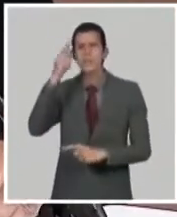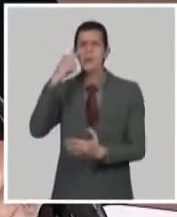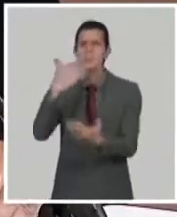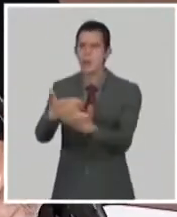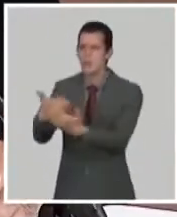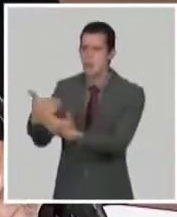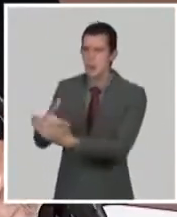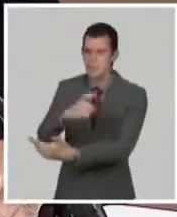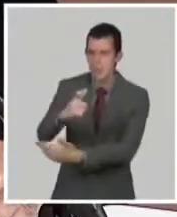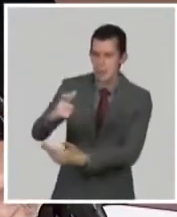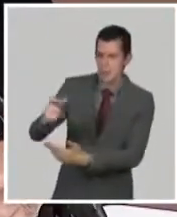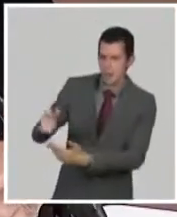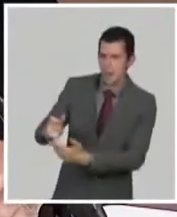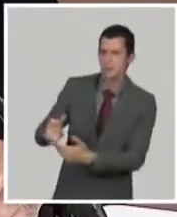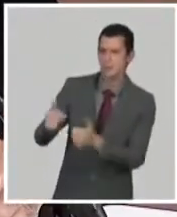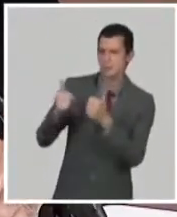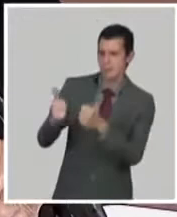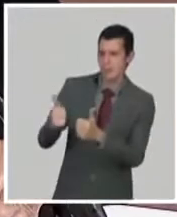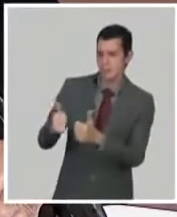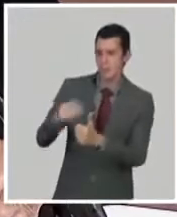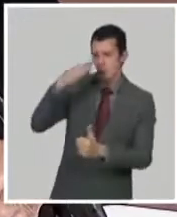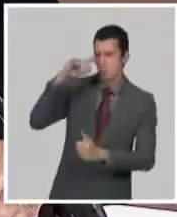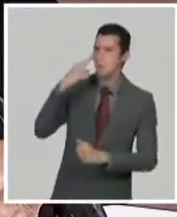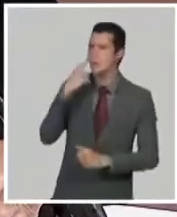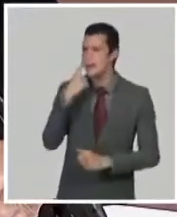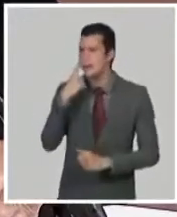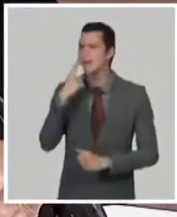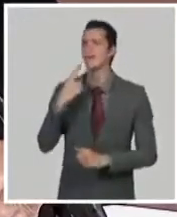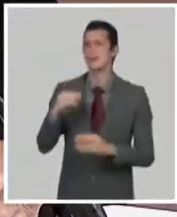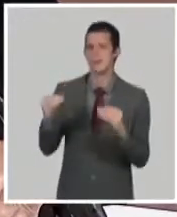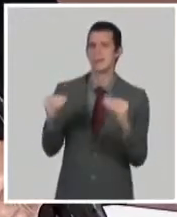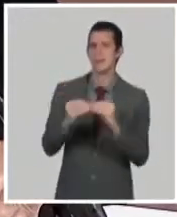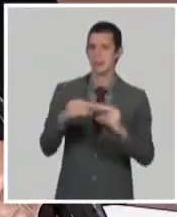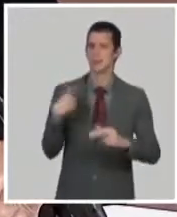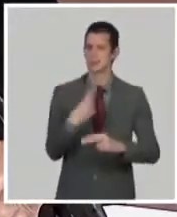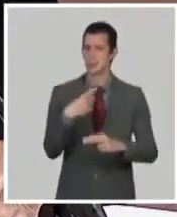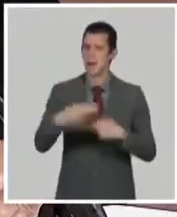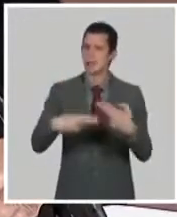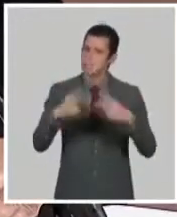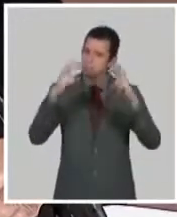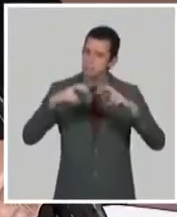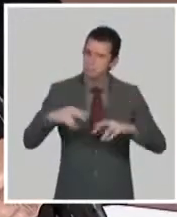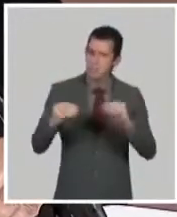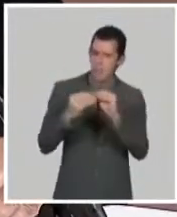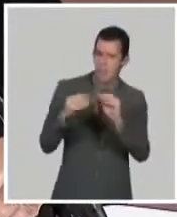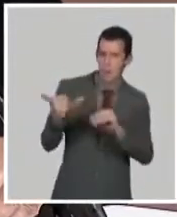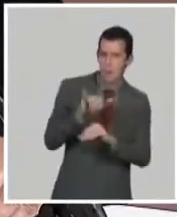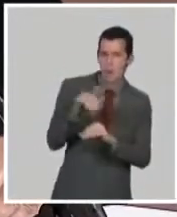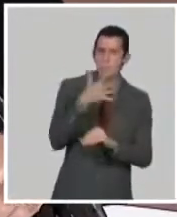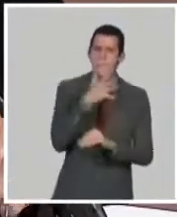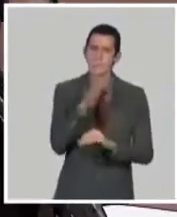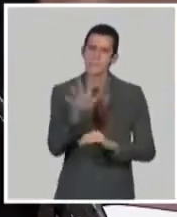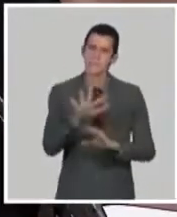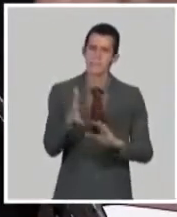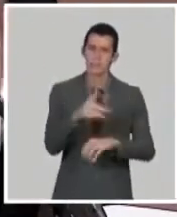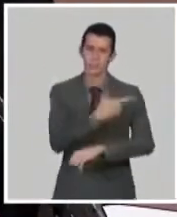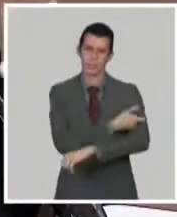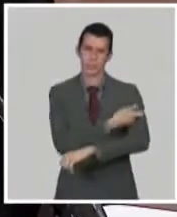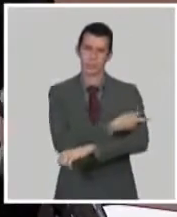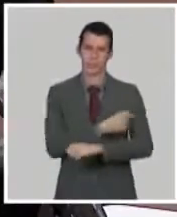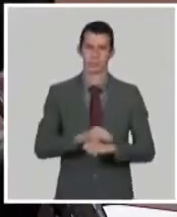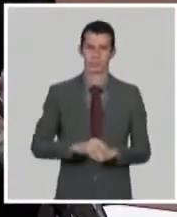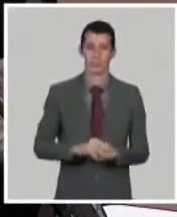por BioCuba Pharma y el país, en estudiar el fenómeno de los mutantes que han ido apareciendo. Y entonces hemos tenido la capacidad de